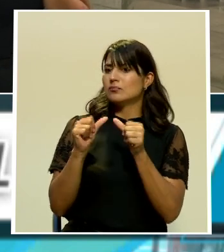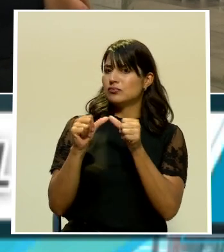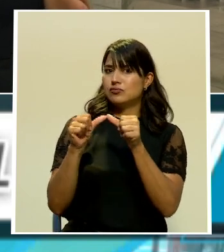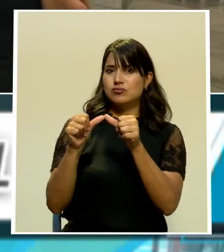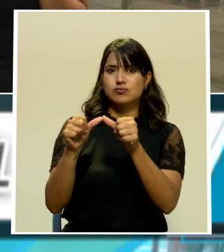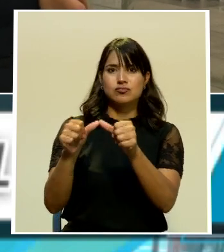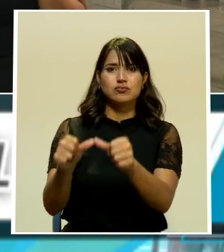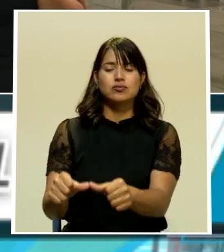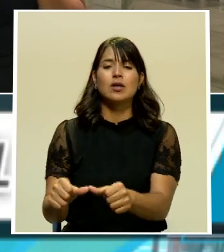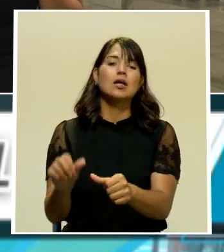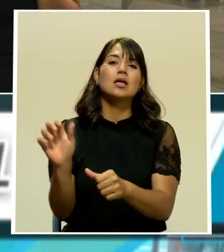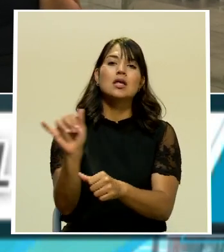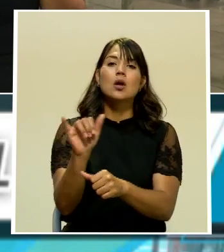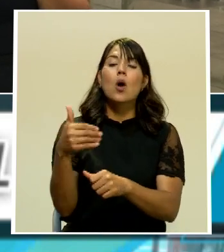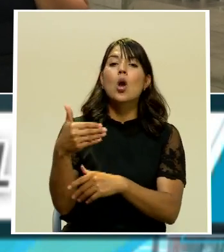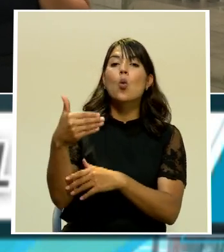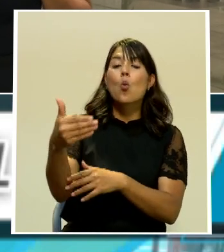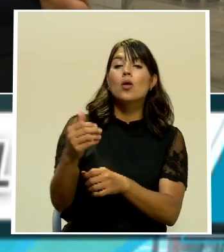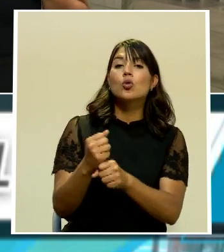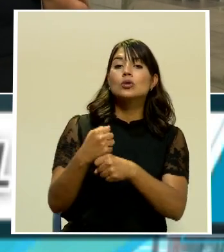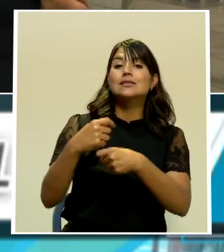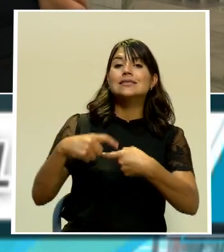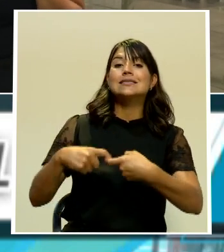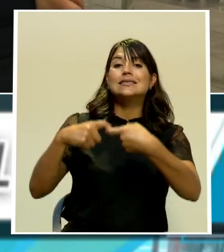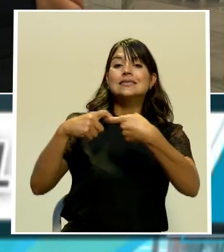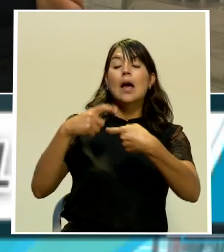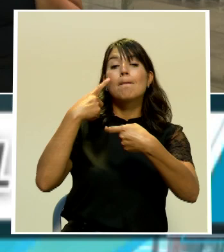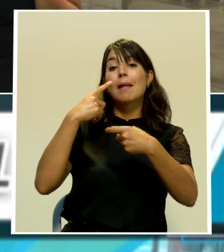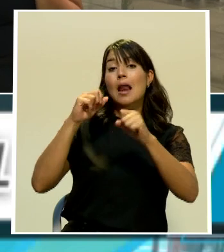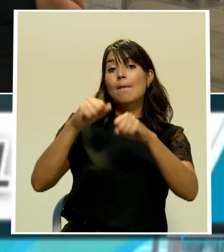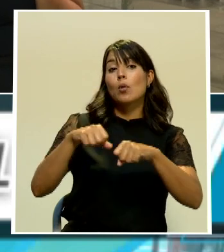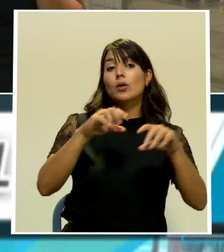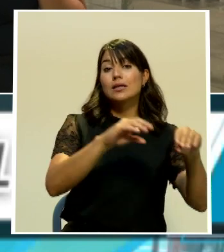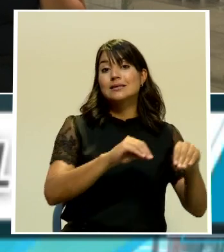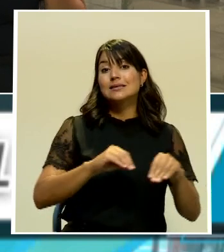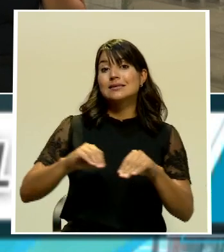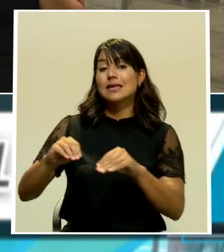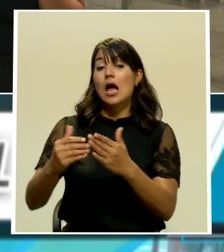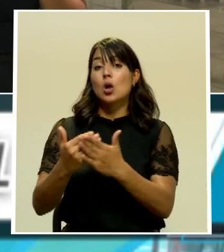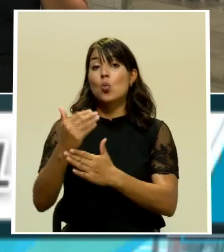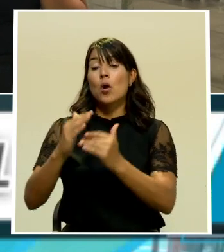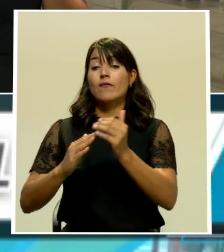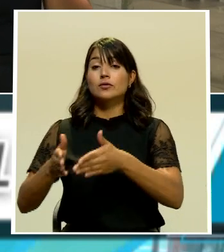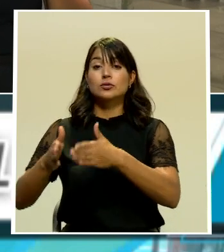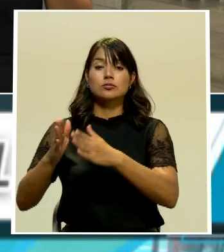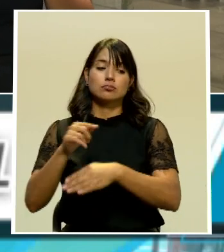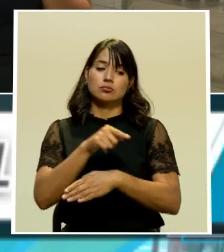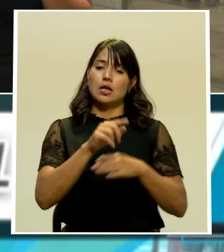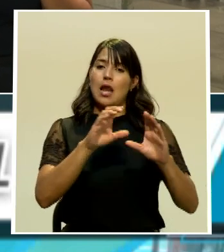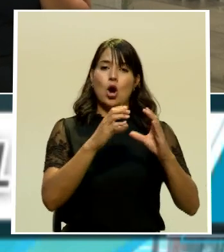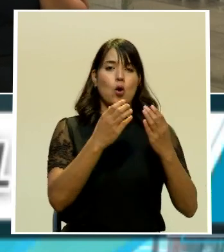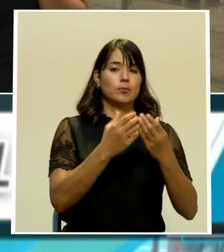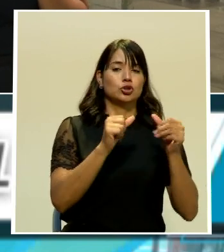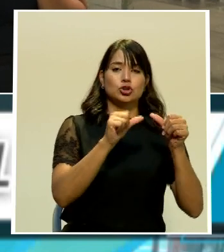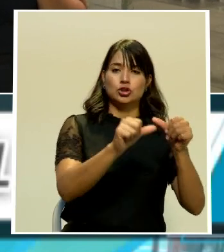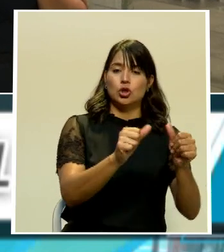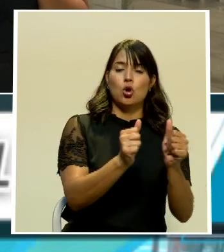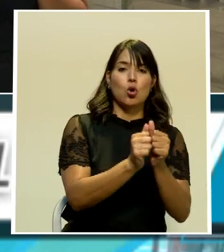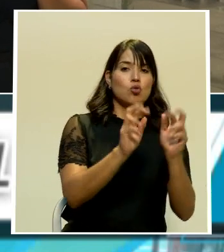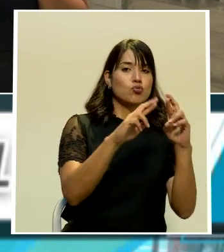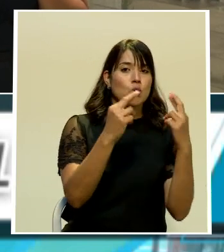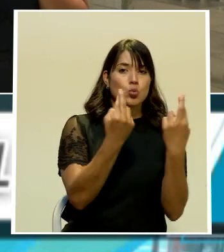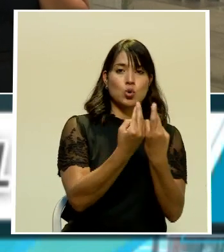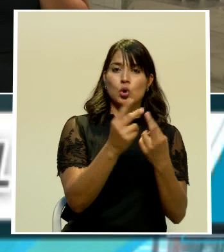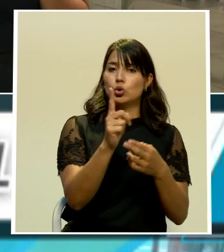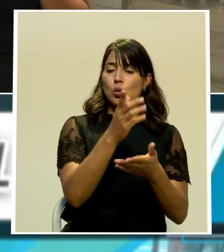continua e incluso cuando se hizo el receso para el traslado al nuevo edificio legislativo, la Comisión de Hacendarios ha sido la única que siguió sesionando continuamente